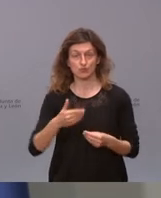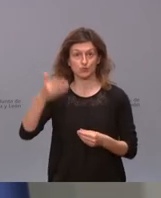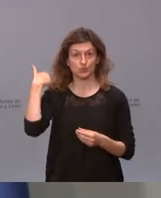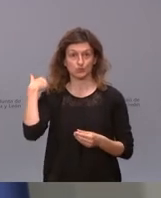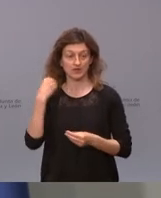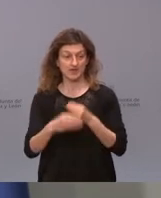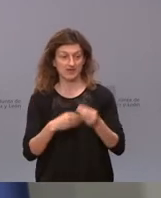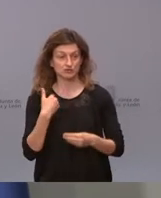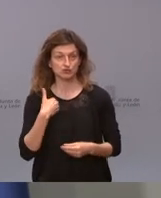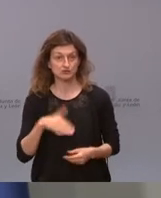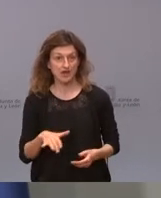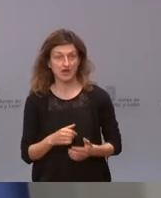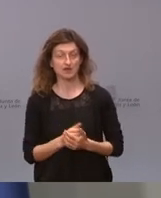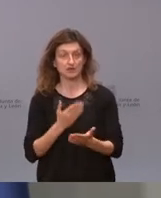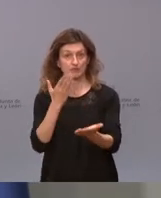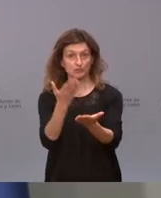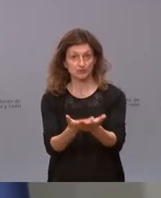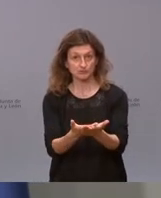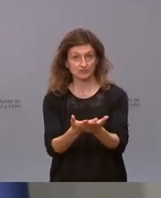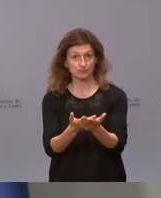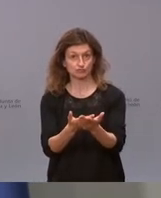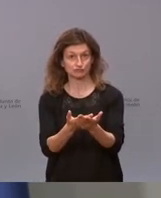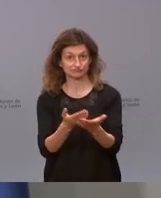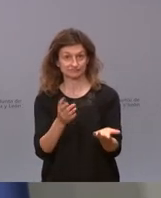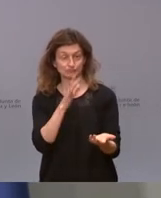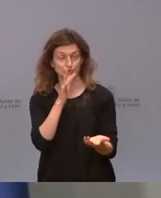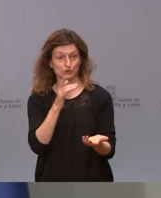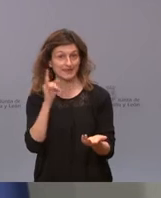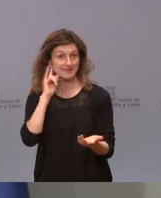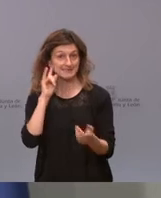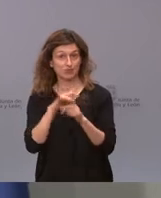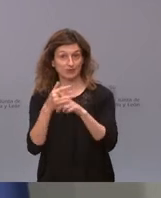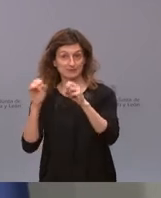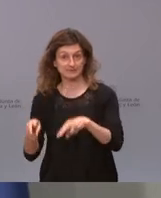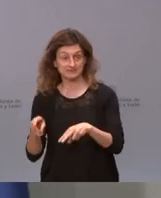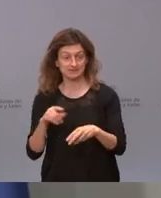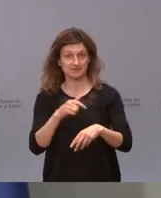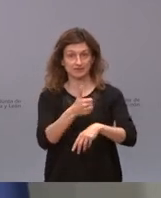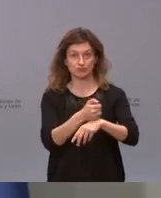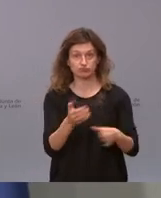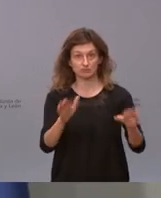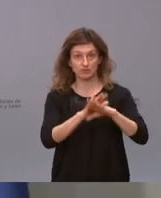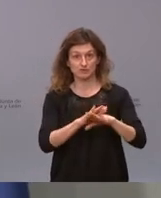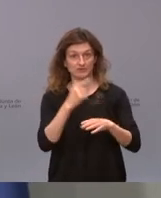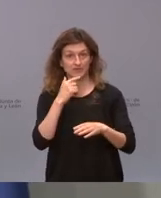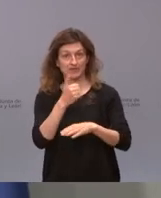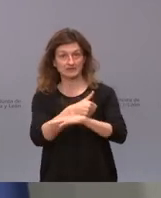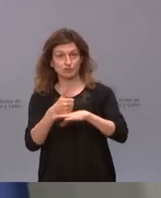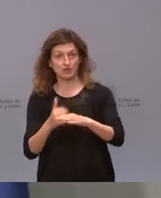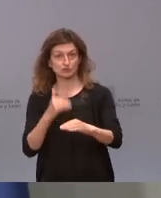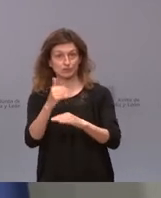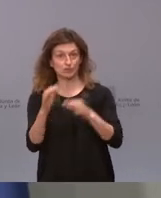propusimos un toque de queda sin estado de alarma y ya dijo el Tribunal Superior de Justicia